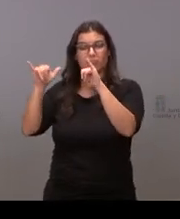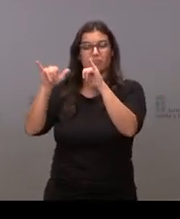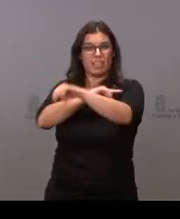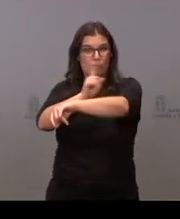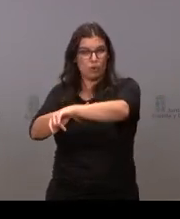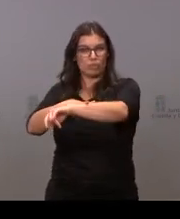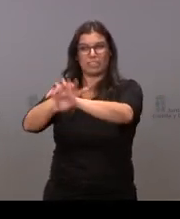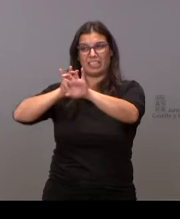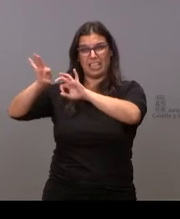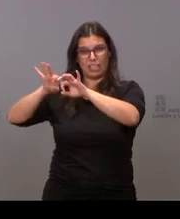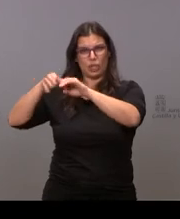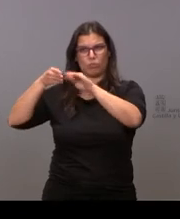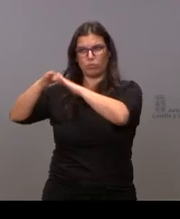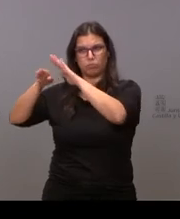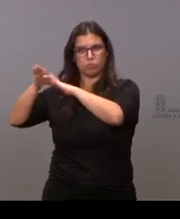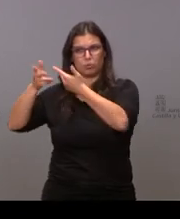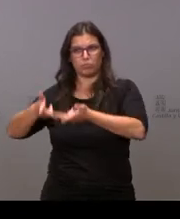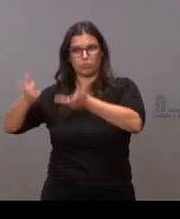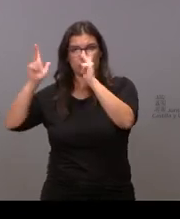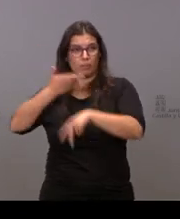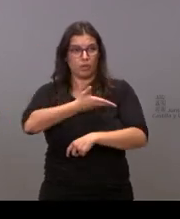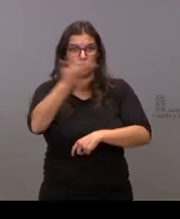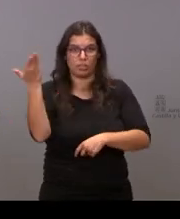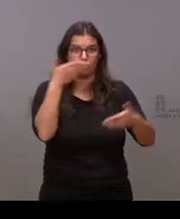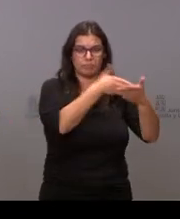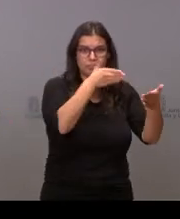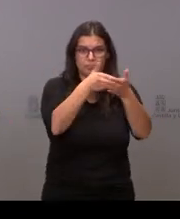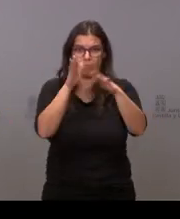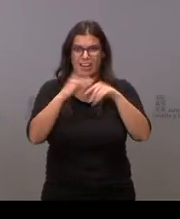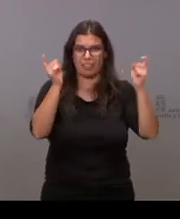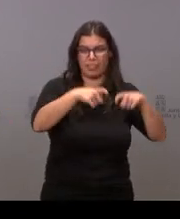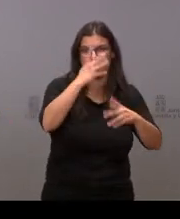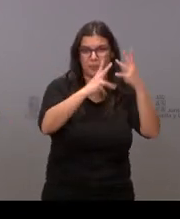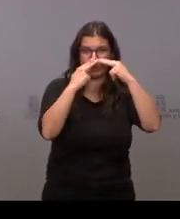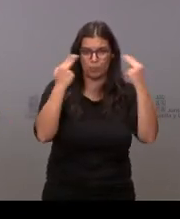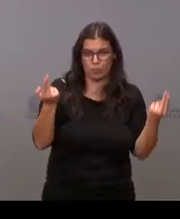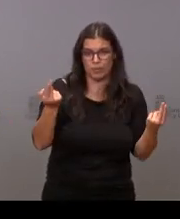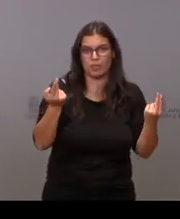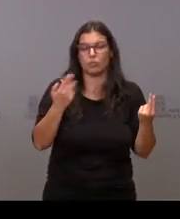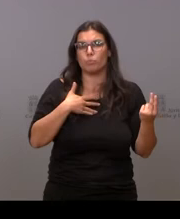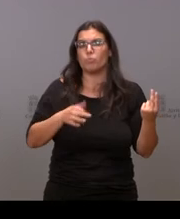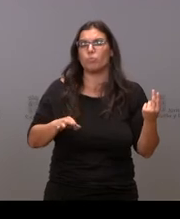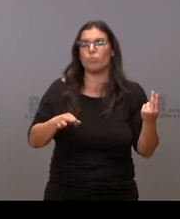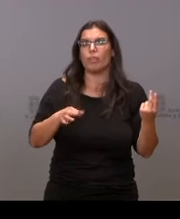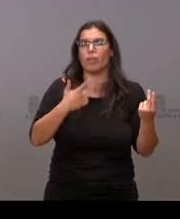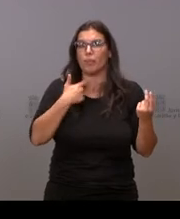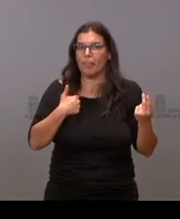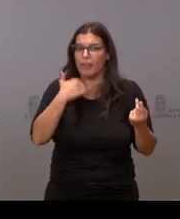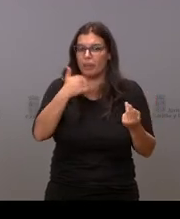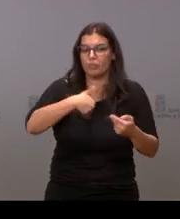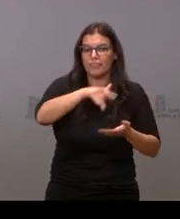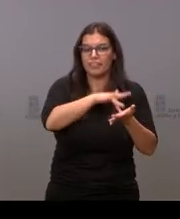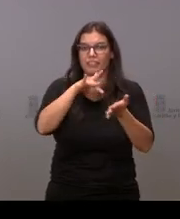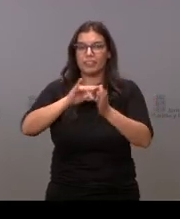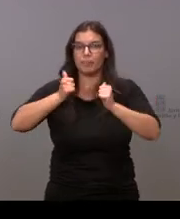situaciones existe ya absoluta normalidad y fin de las restricciones no sé si además nos puede avanzar algún tipo de calendario para que